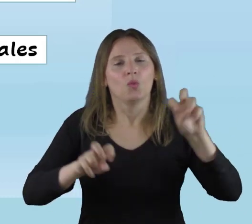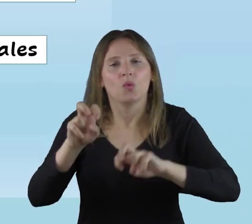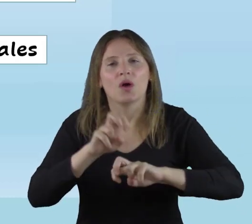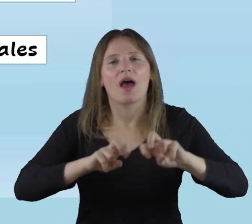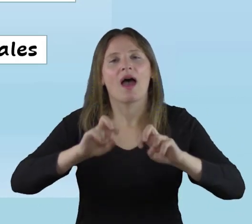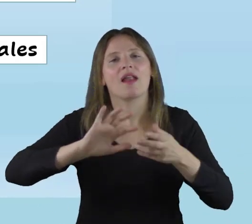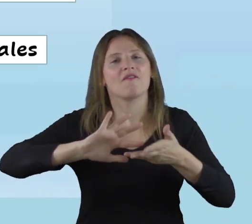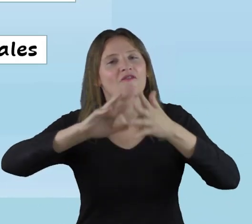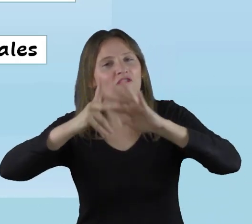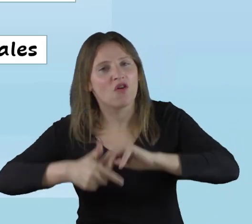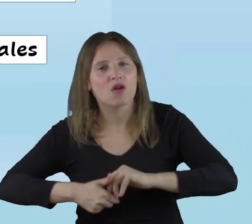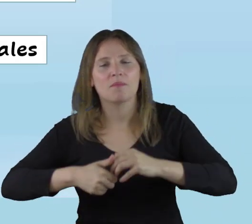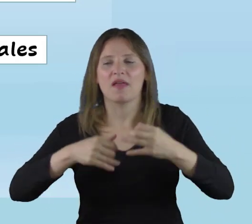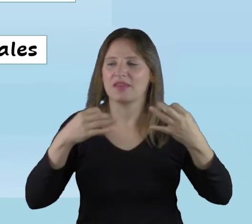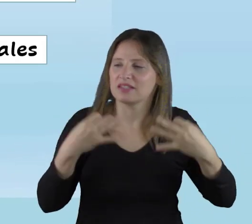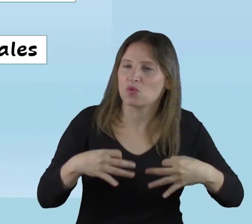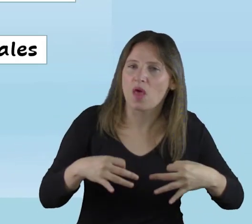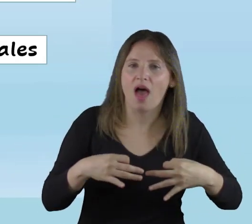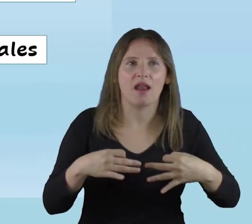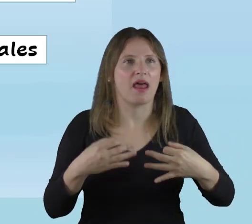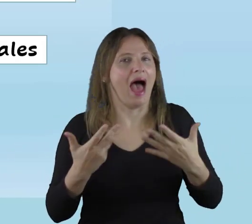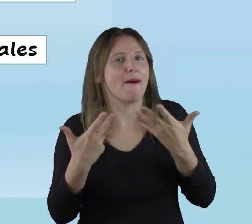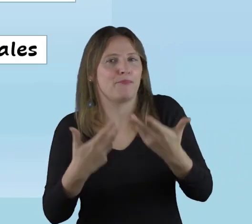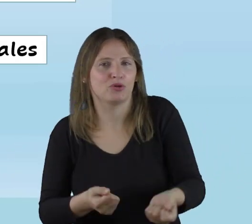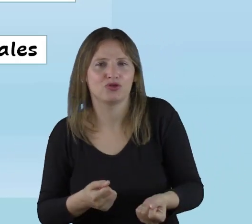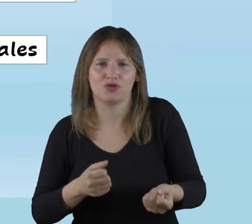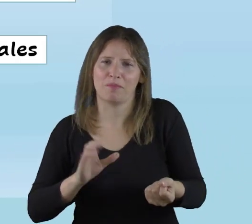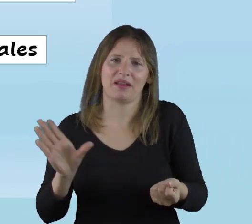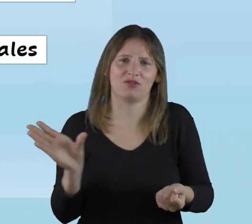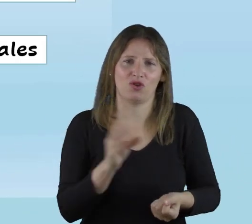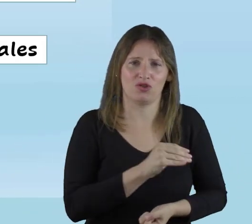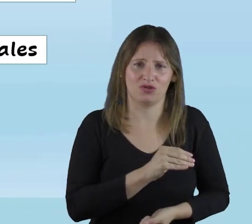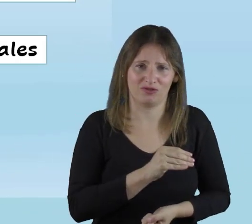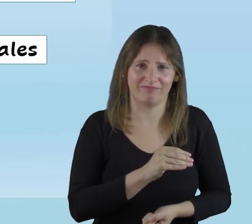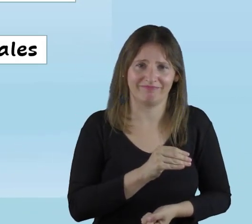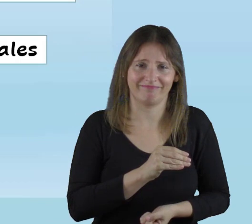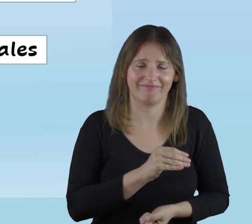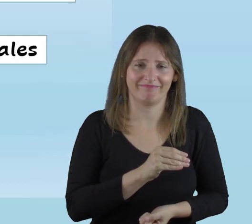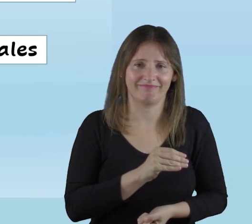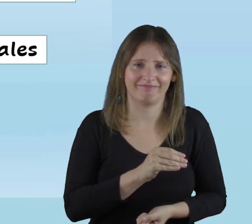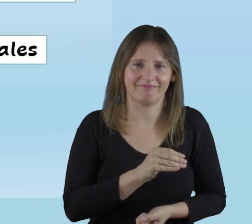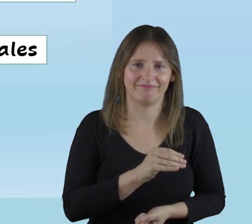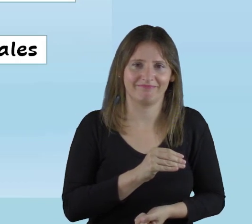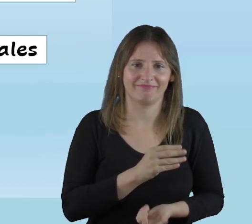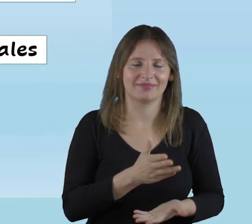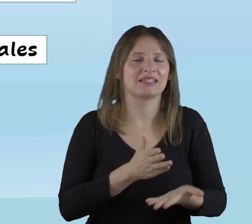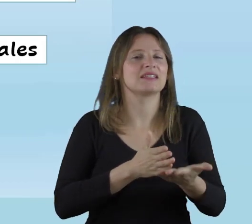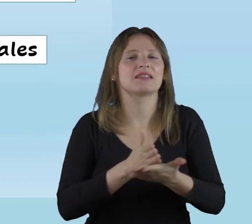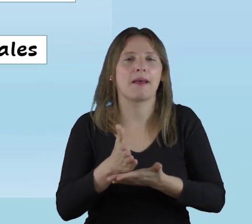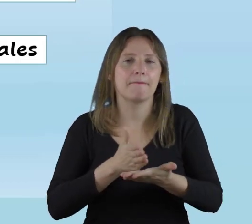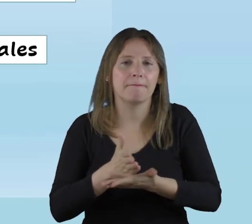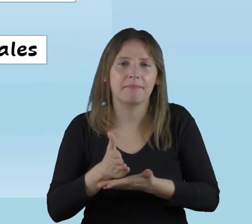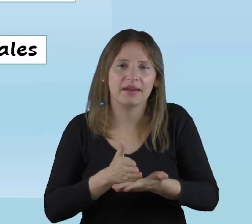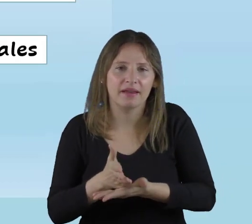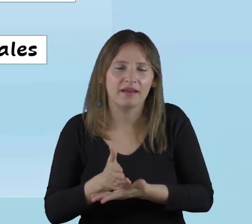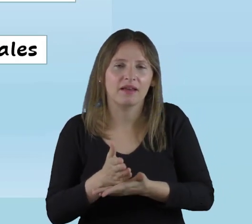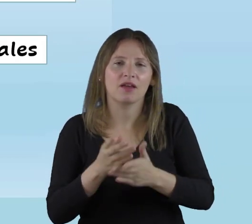Tenemos que buscar la forma de asegurar apoyos disponibles para todos.